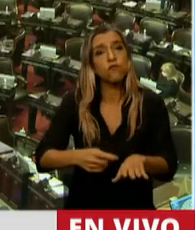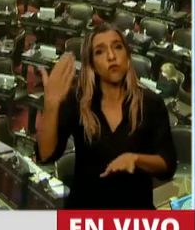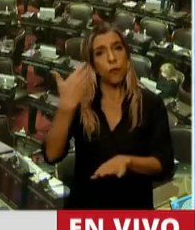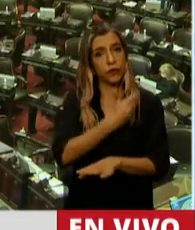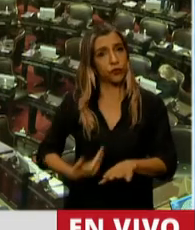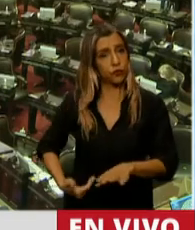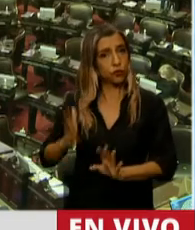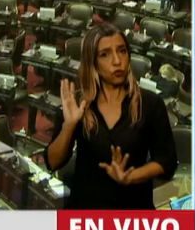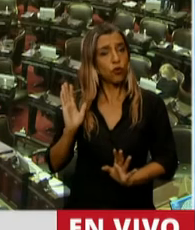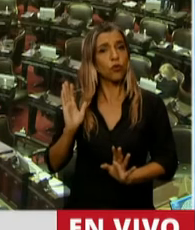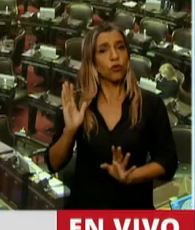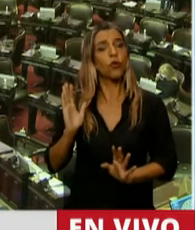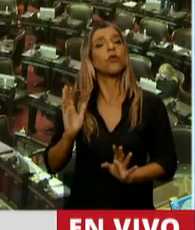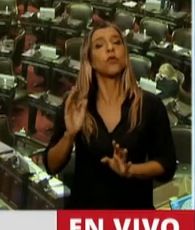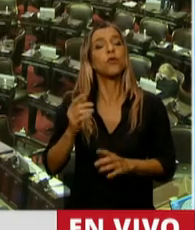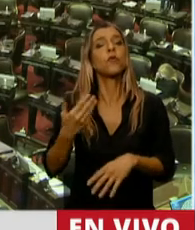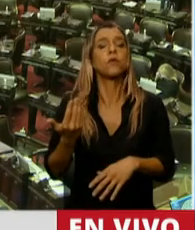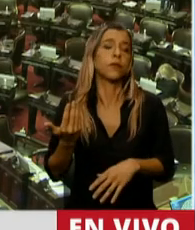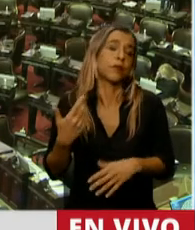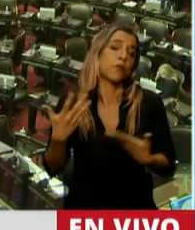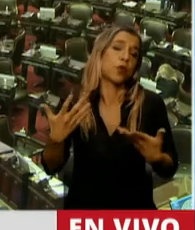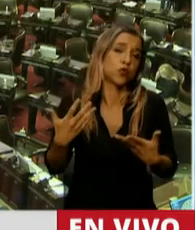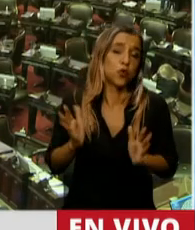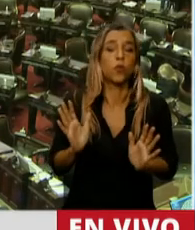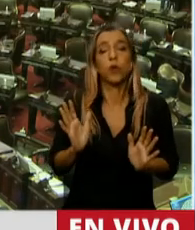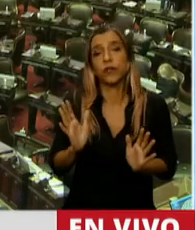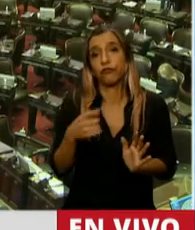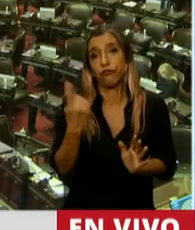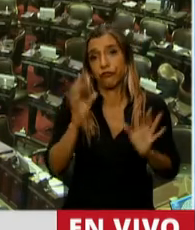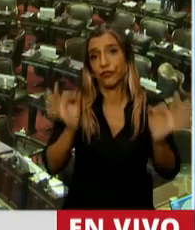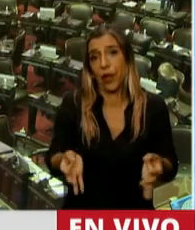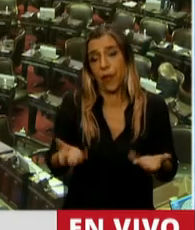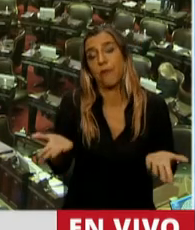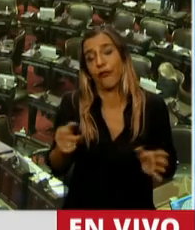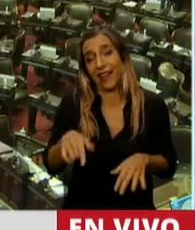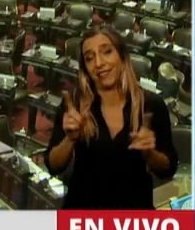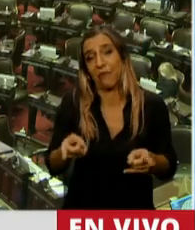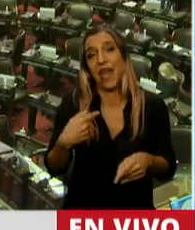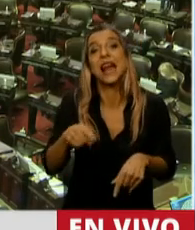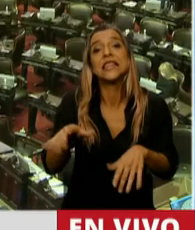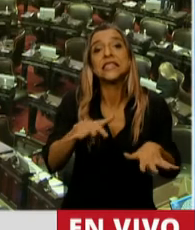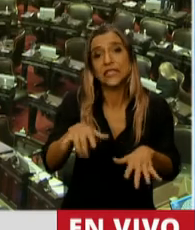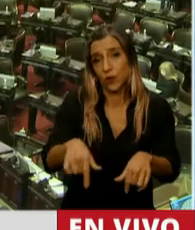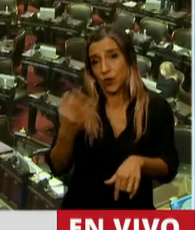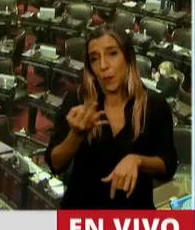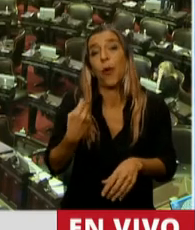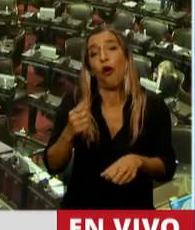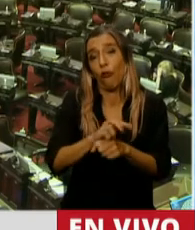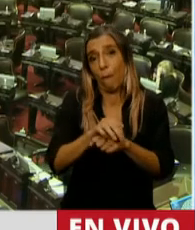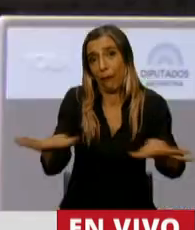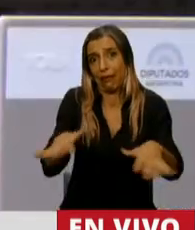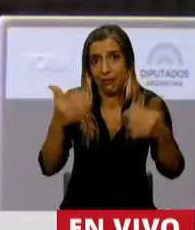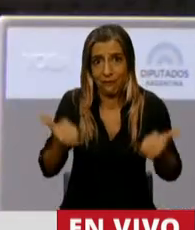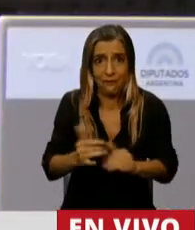la situación en la que estamos y que por supuesto nadie está preparado para gobernar una pandemia, que acá se ha descalificado y se